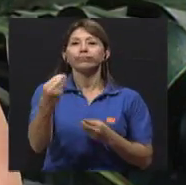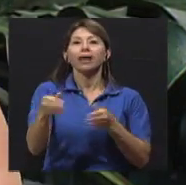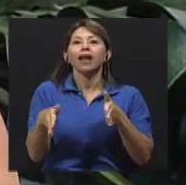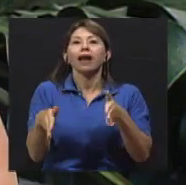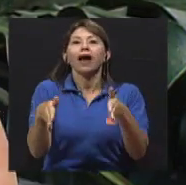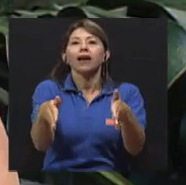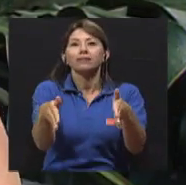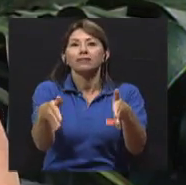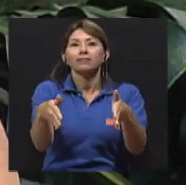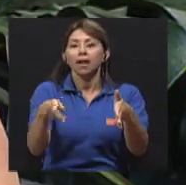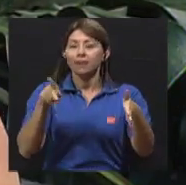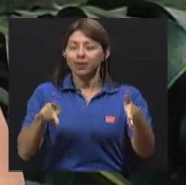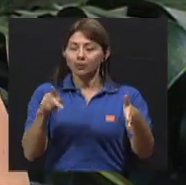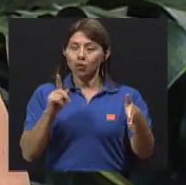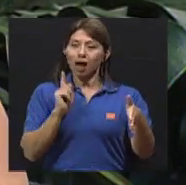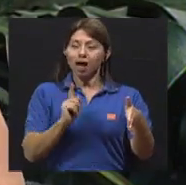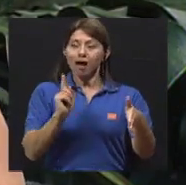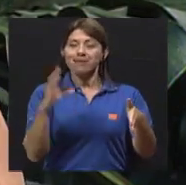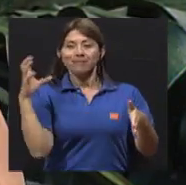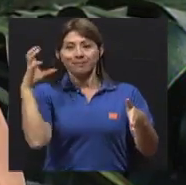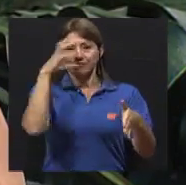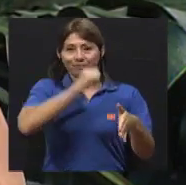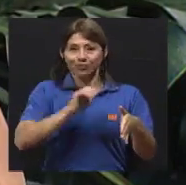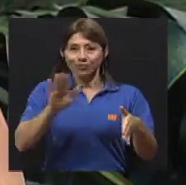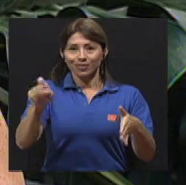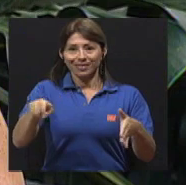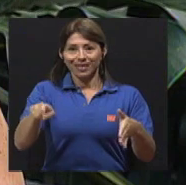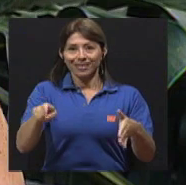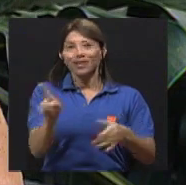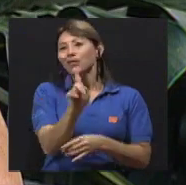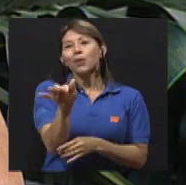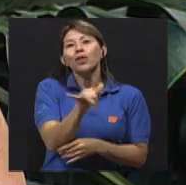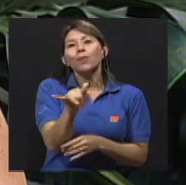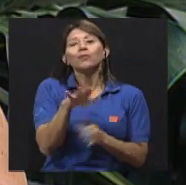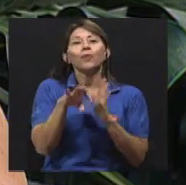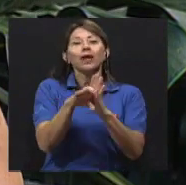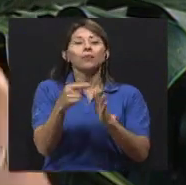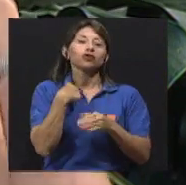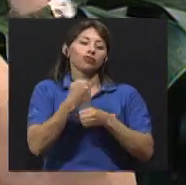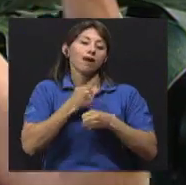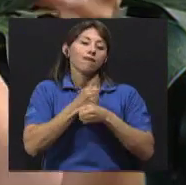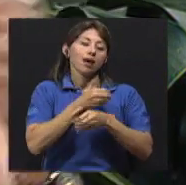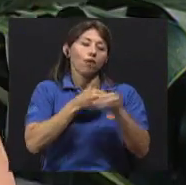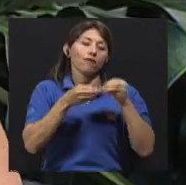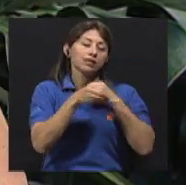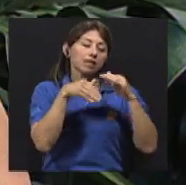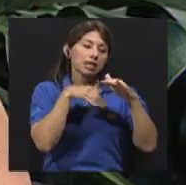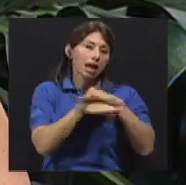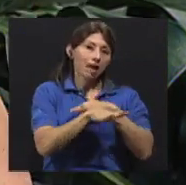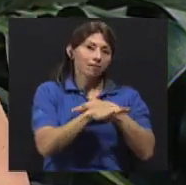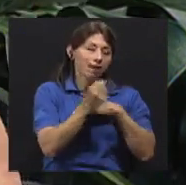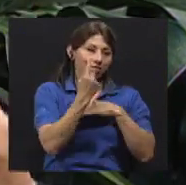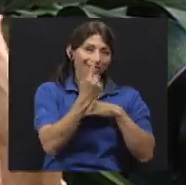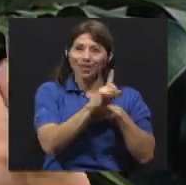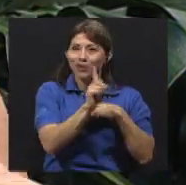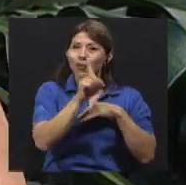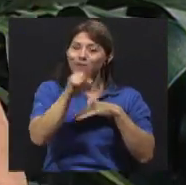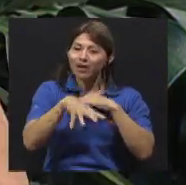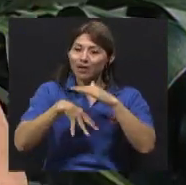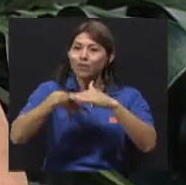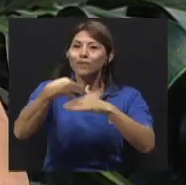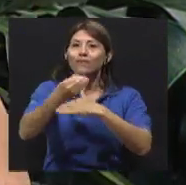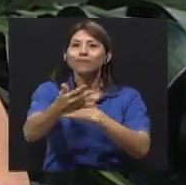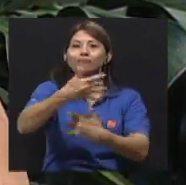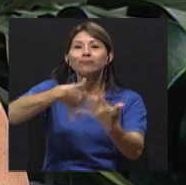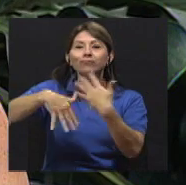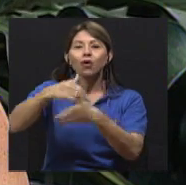a calle, ¿verdad? Para conocer sus necesidades. No es lo mismo que de una oficina uno esté tratando de entender el mundo, que esté con la